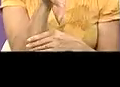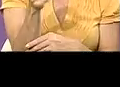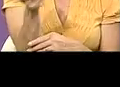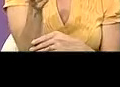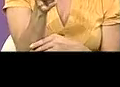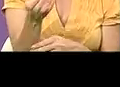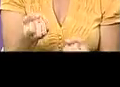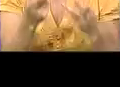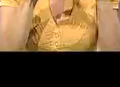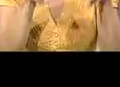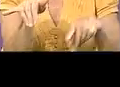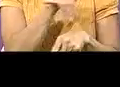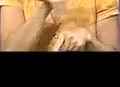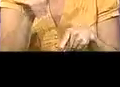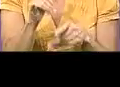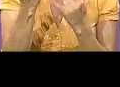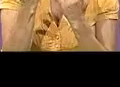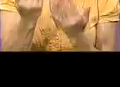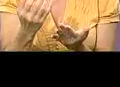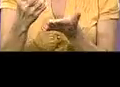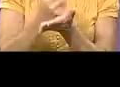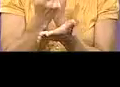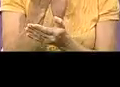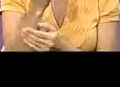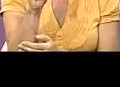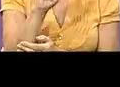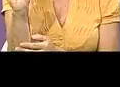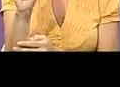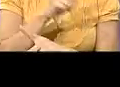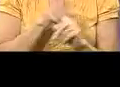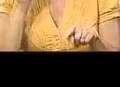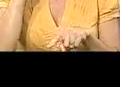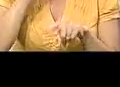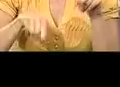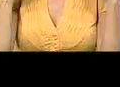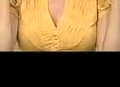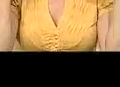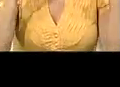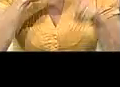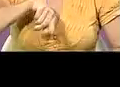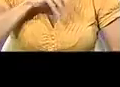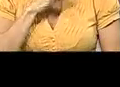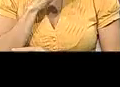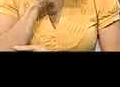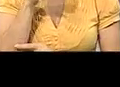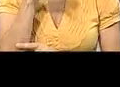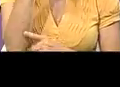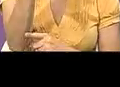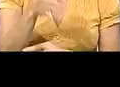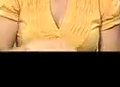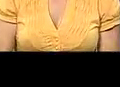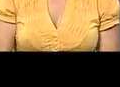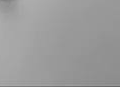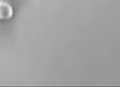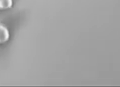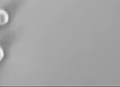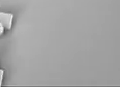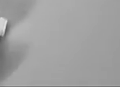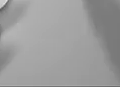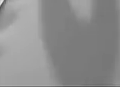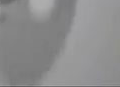muchos que hay en nuestro país que están esperando obtener una pensión y no la han podido obtener, hablaremos de esto en la siguiente entrevista.